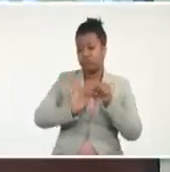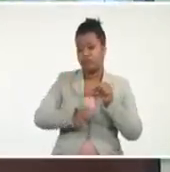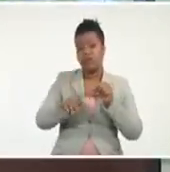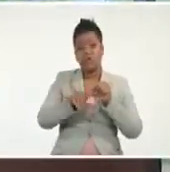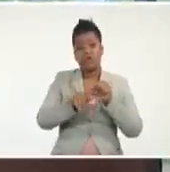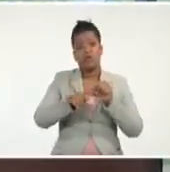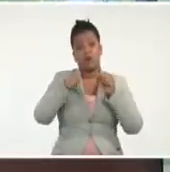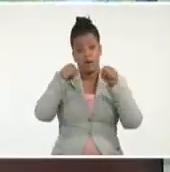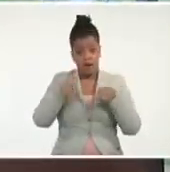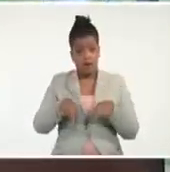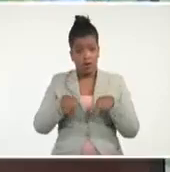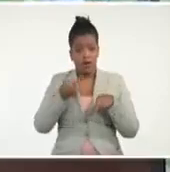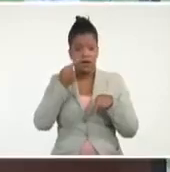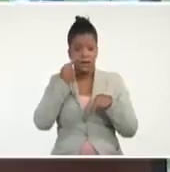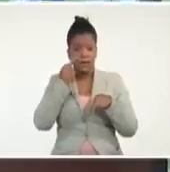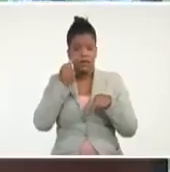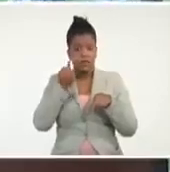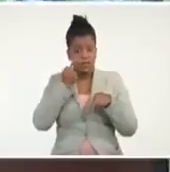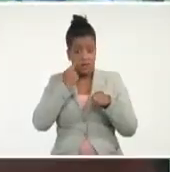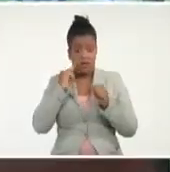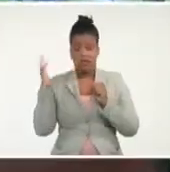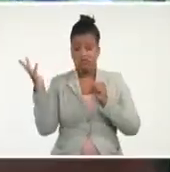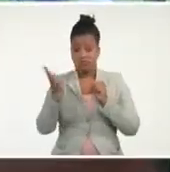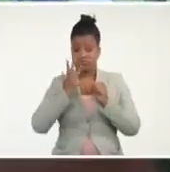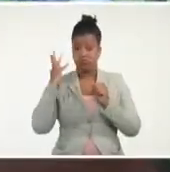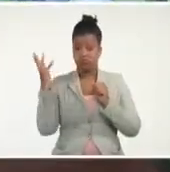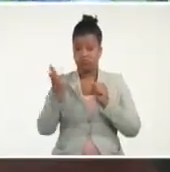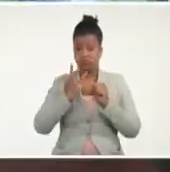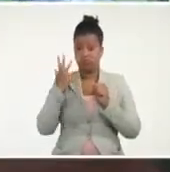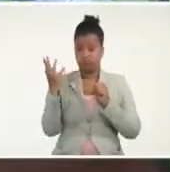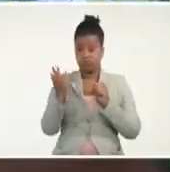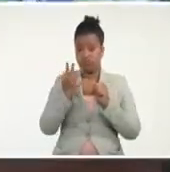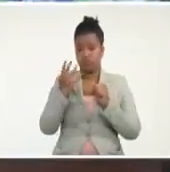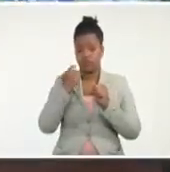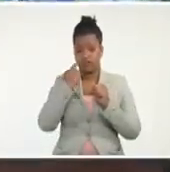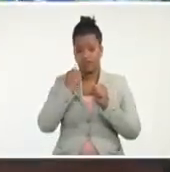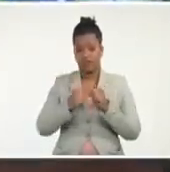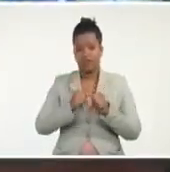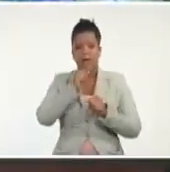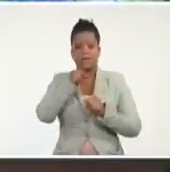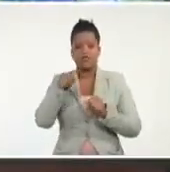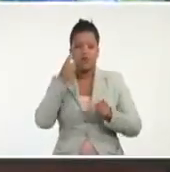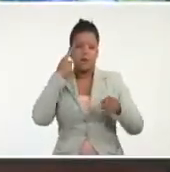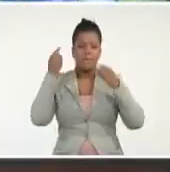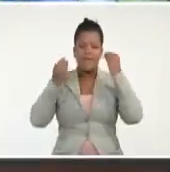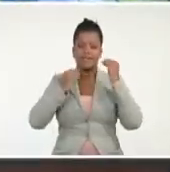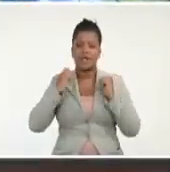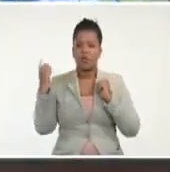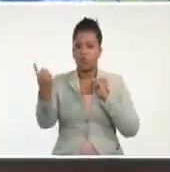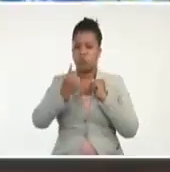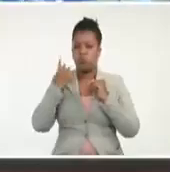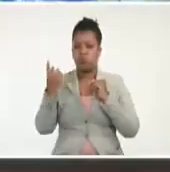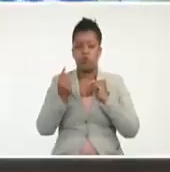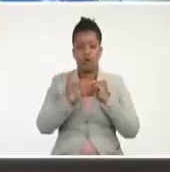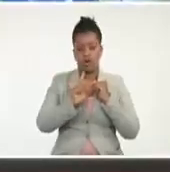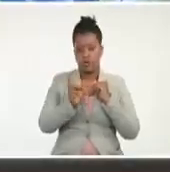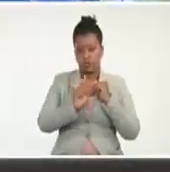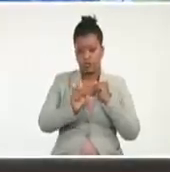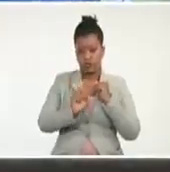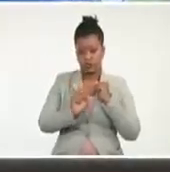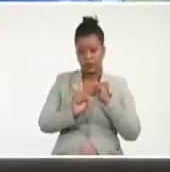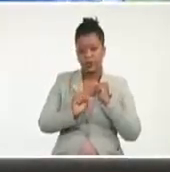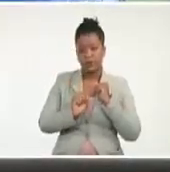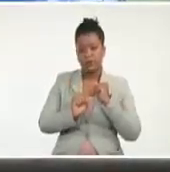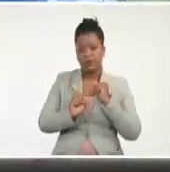que tenemos que es una tormenta tropical porque las personas piensan en un huracán y el huracán sí quiero decirle que un